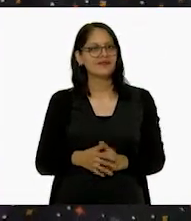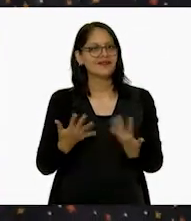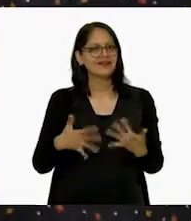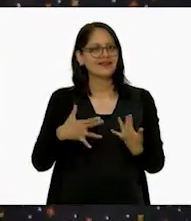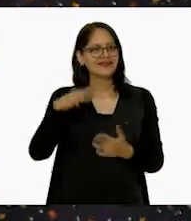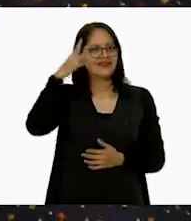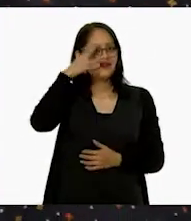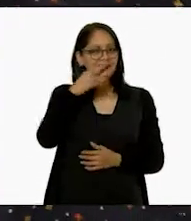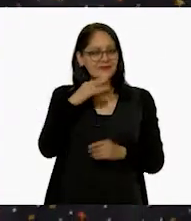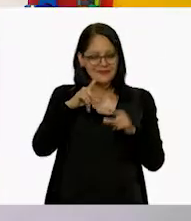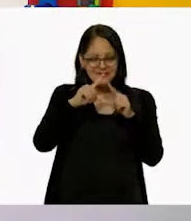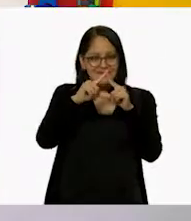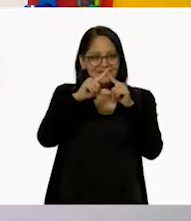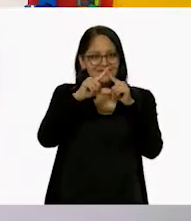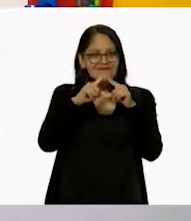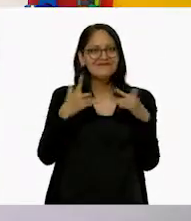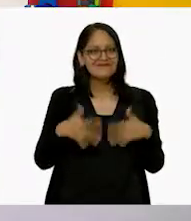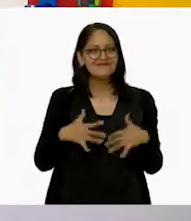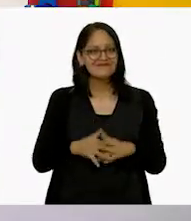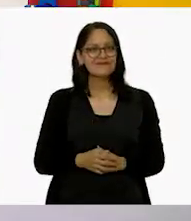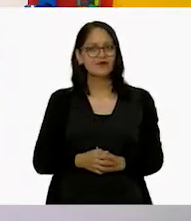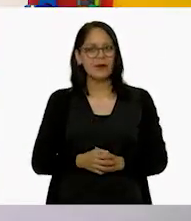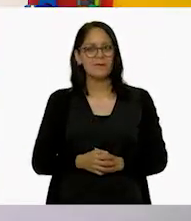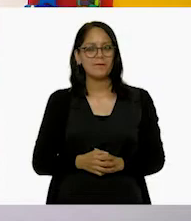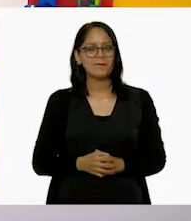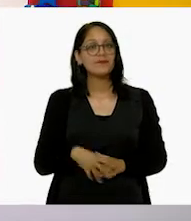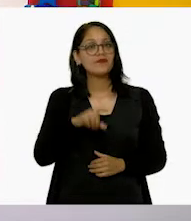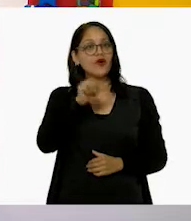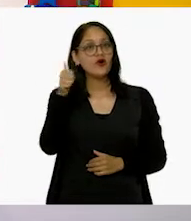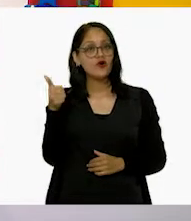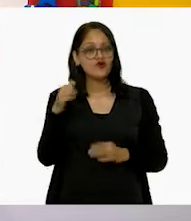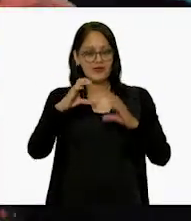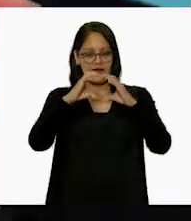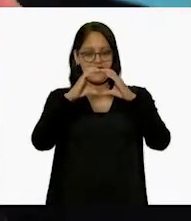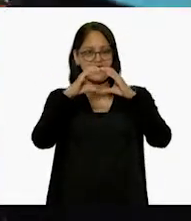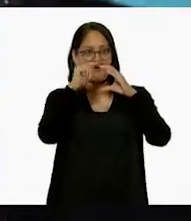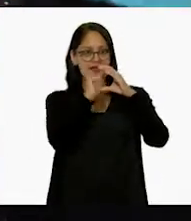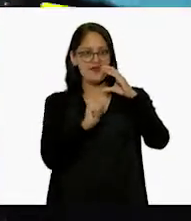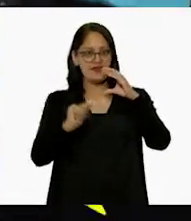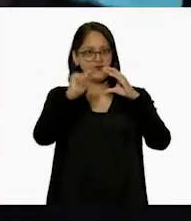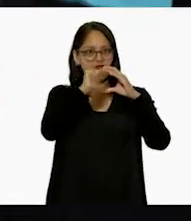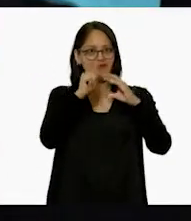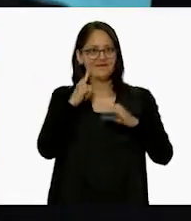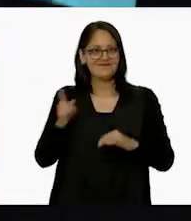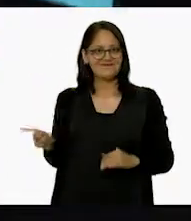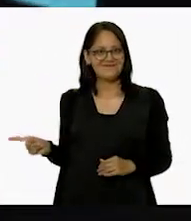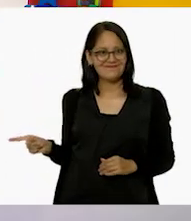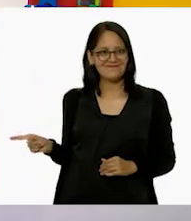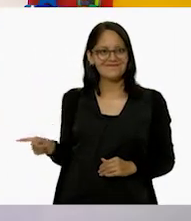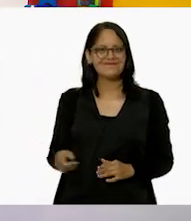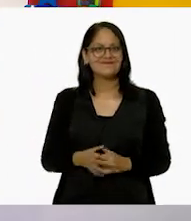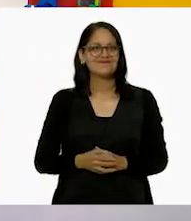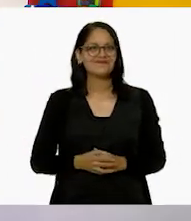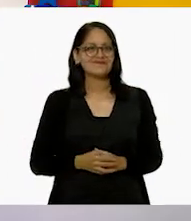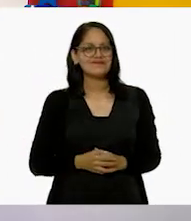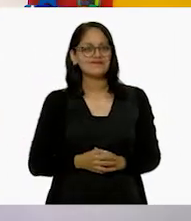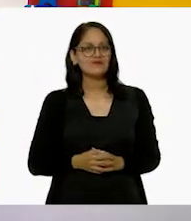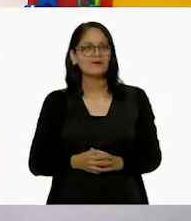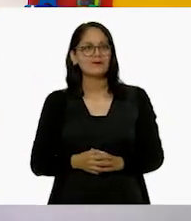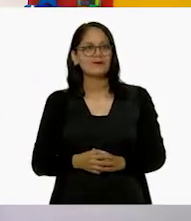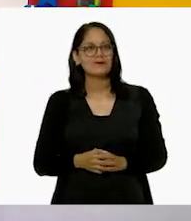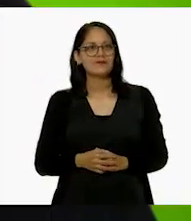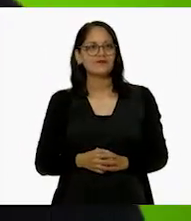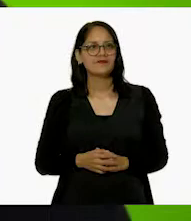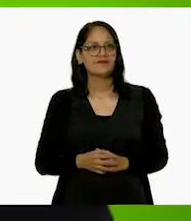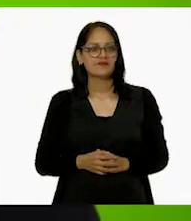qué lindo el triángulo! Sí. El redondo círculo. ¡Guau! ¡Guau!